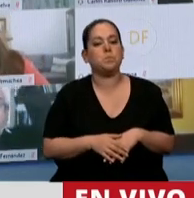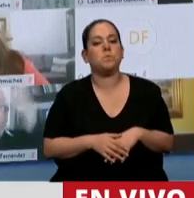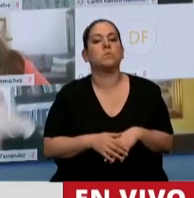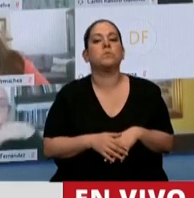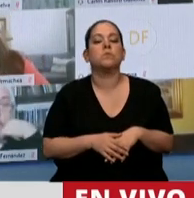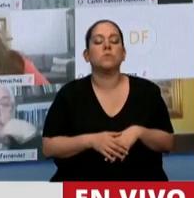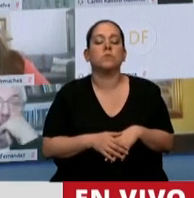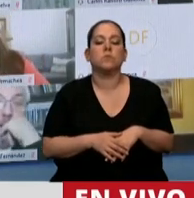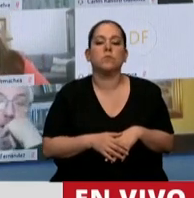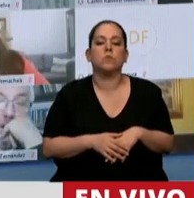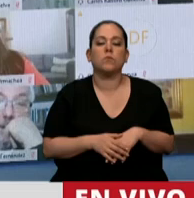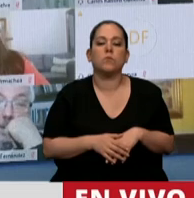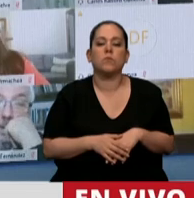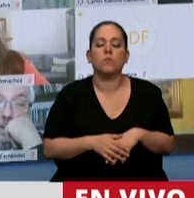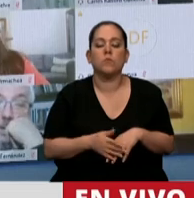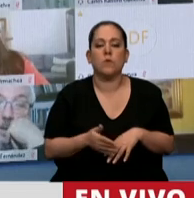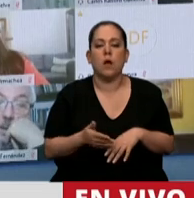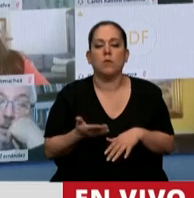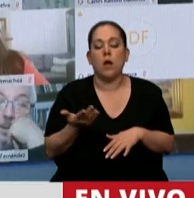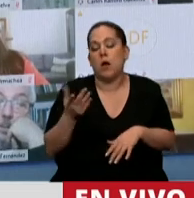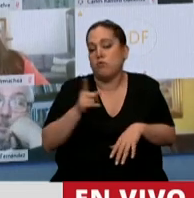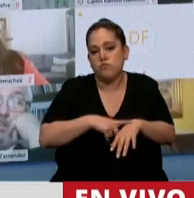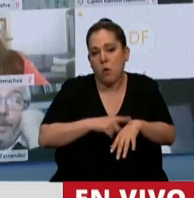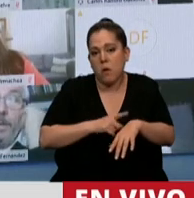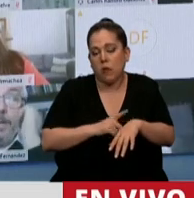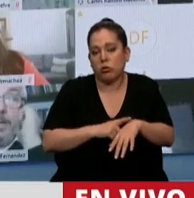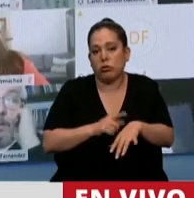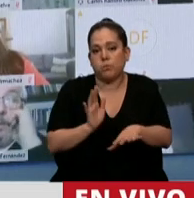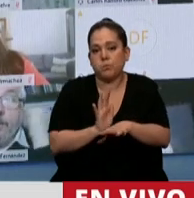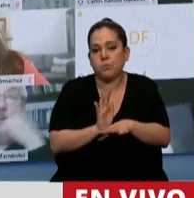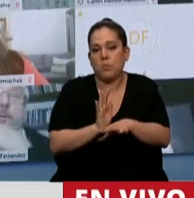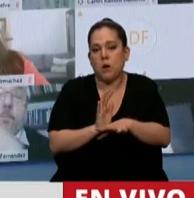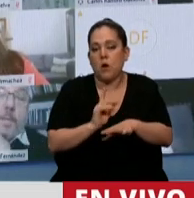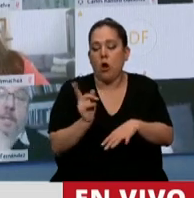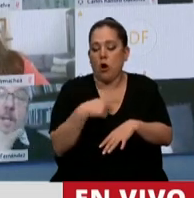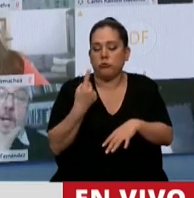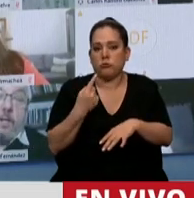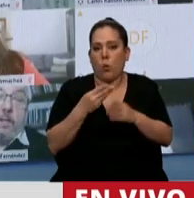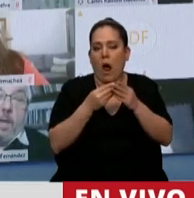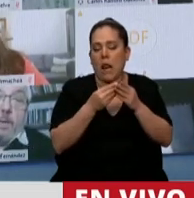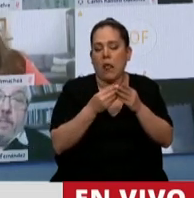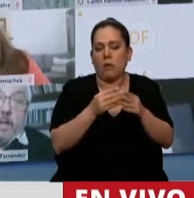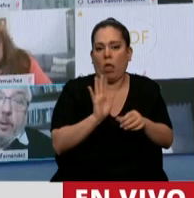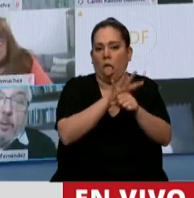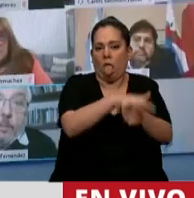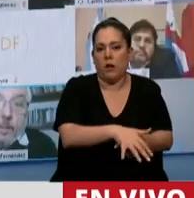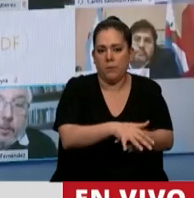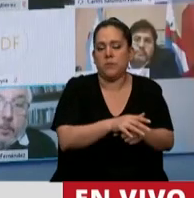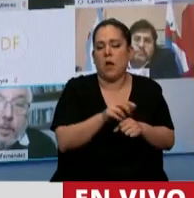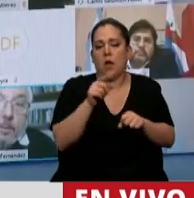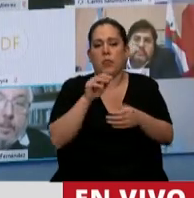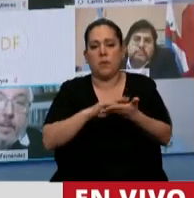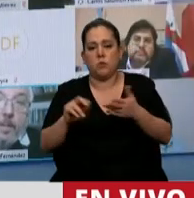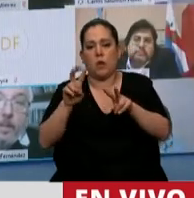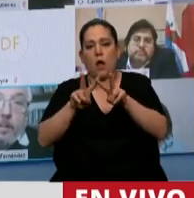En un momento dado se nos invisibilizó, me doy cuenta que no somos una mutación genética. El diputado Wolf y el